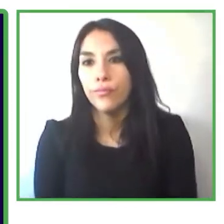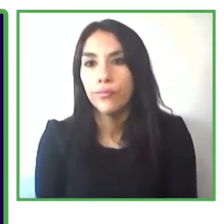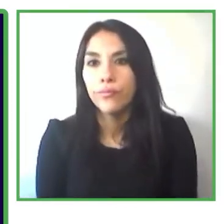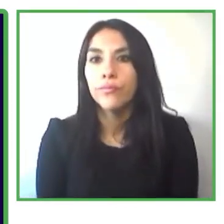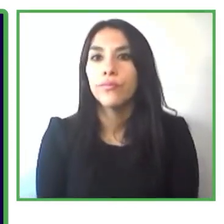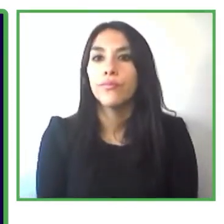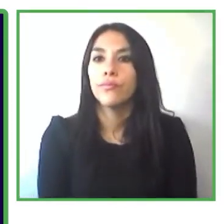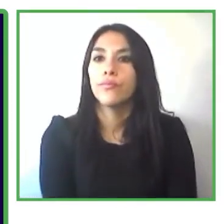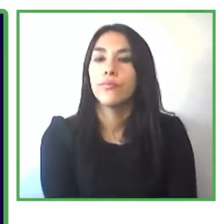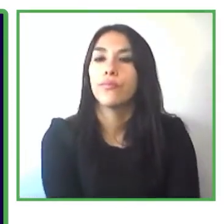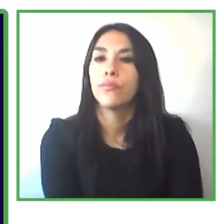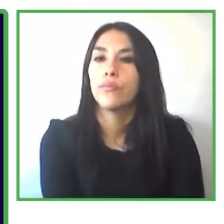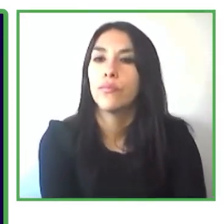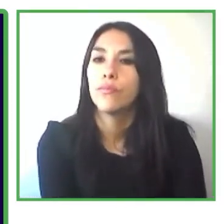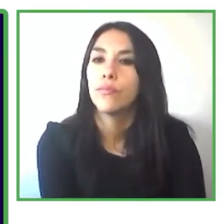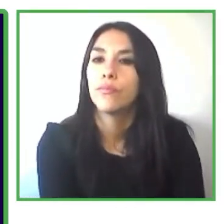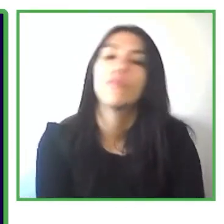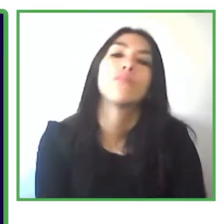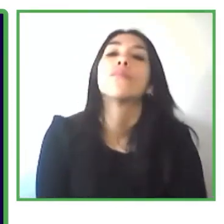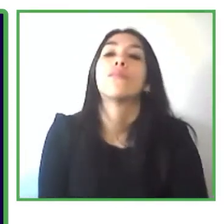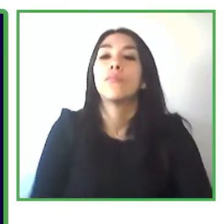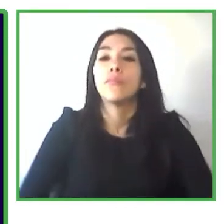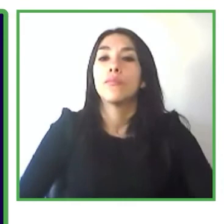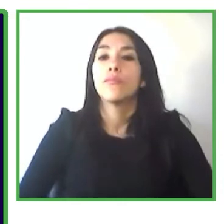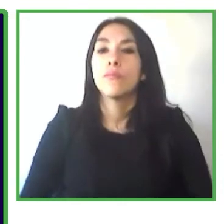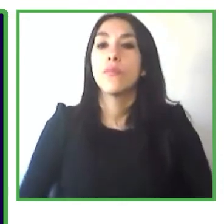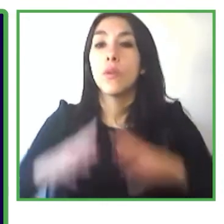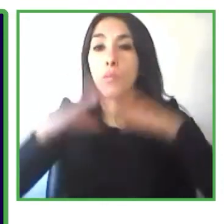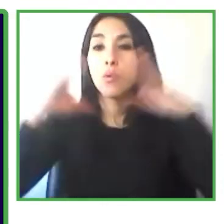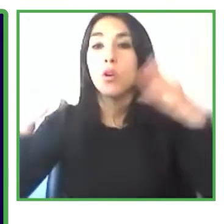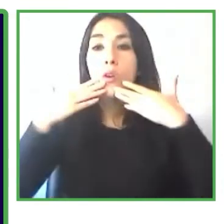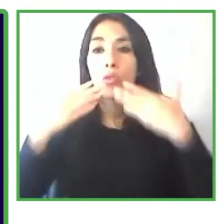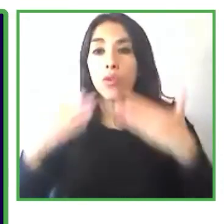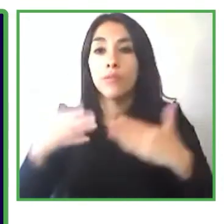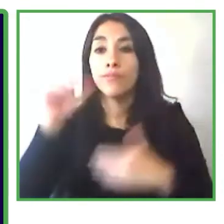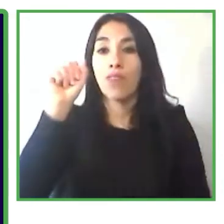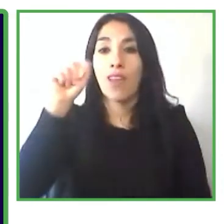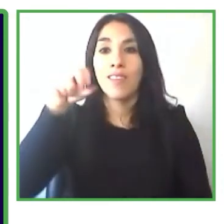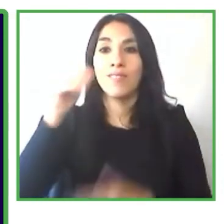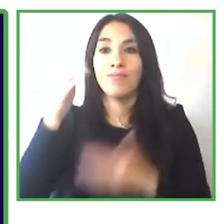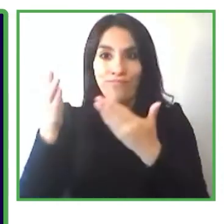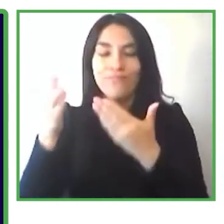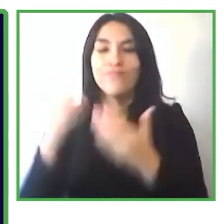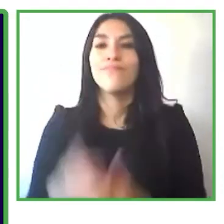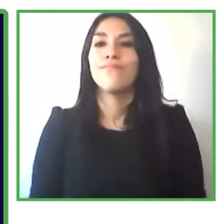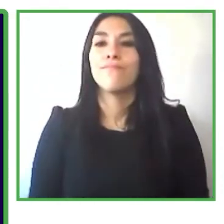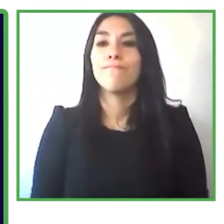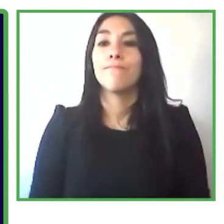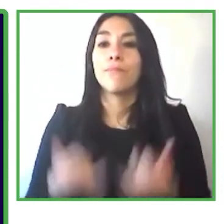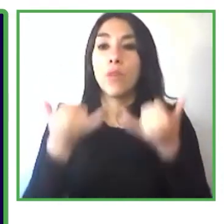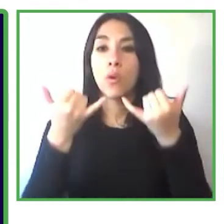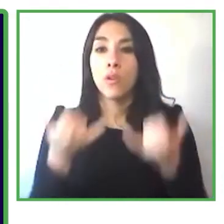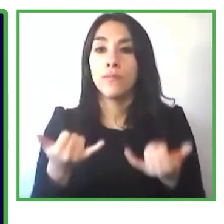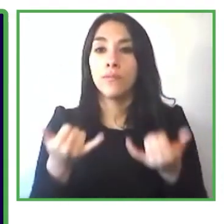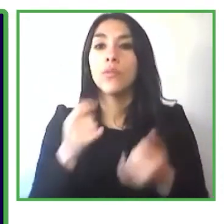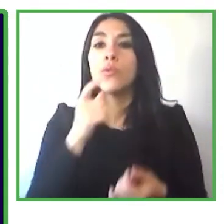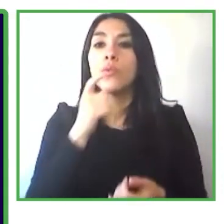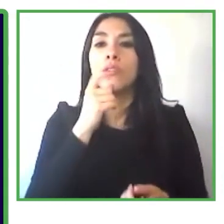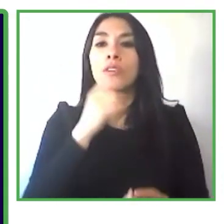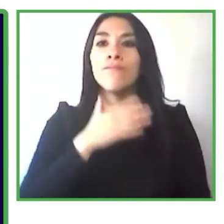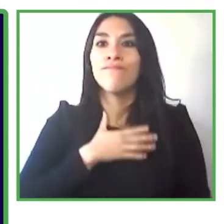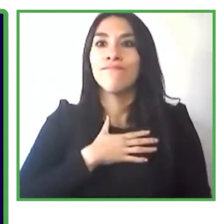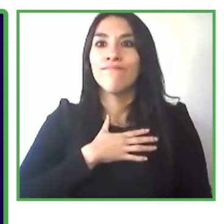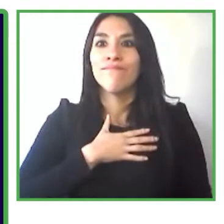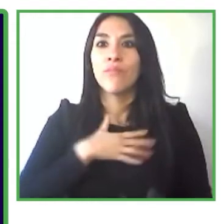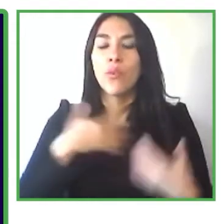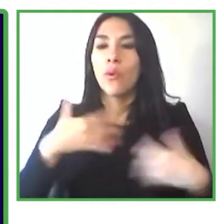Muchas gracias Ana Muchas gracias Ana y ahora tengo el privilegio de presentar un poco sobre la